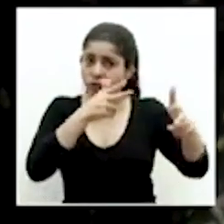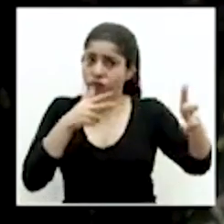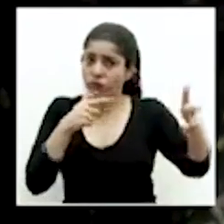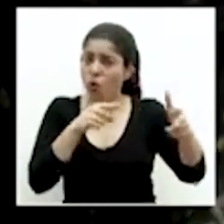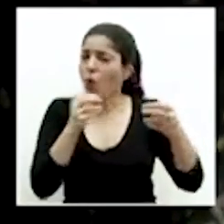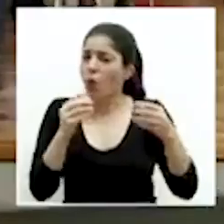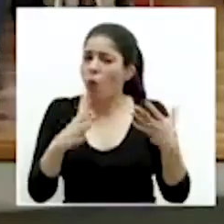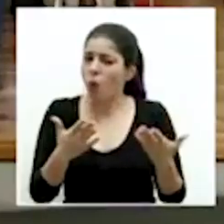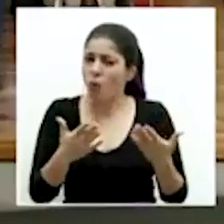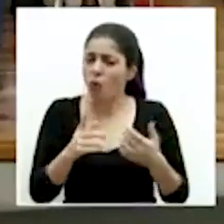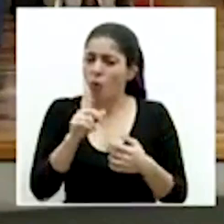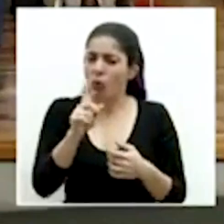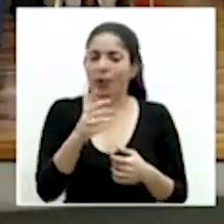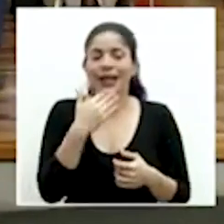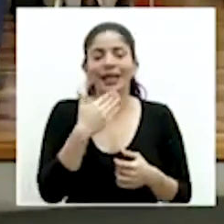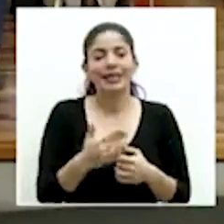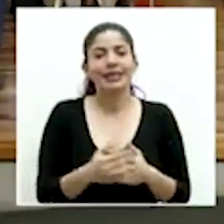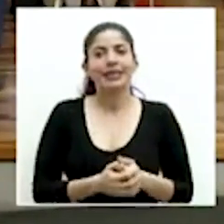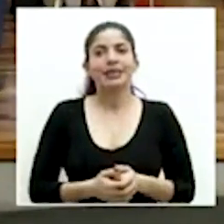gracias